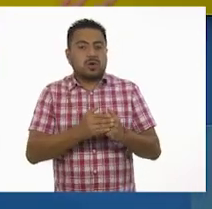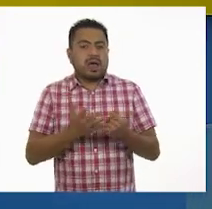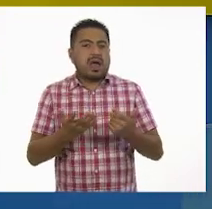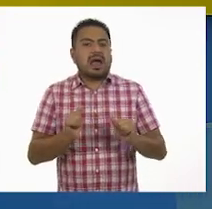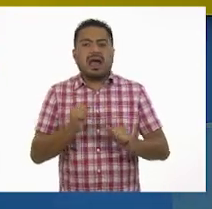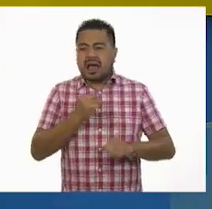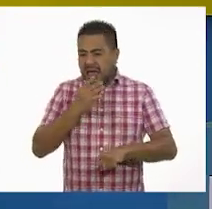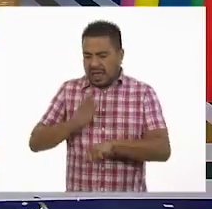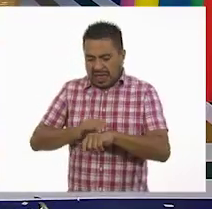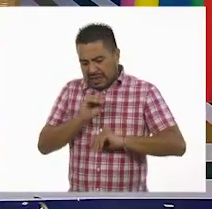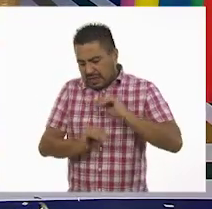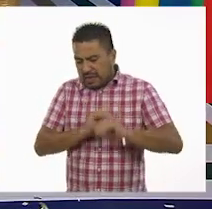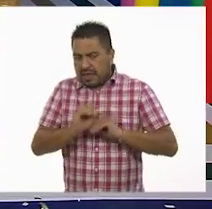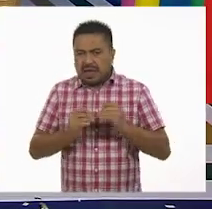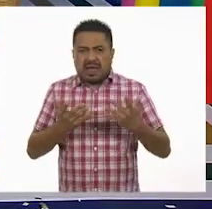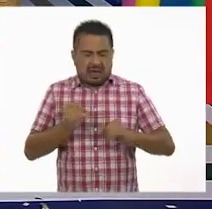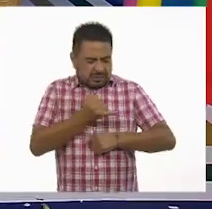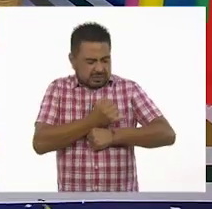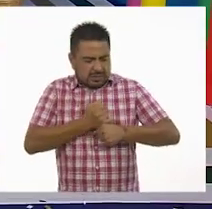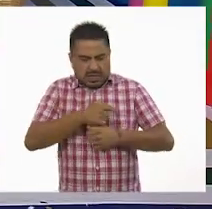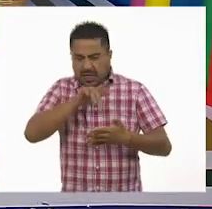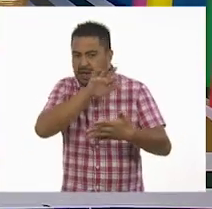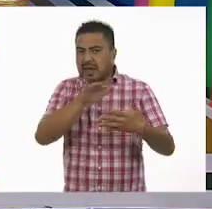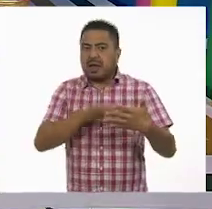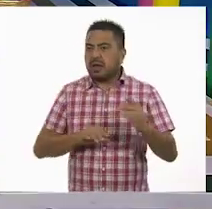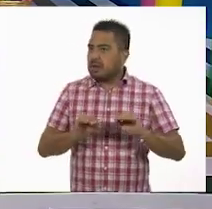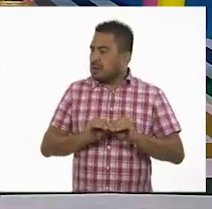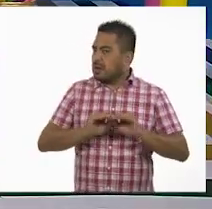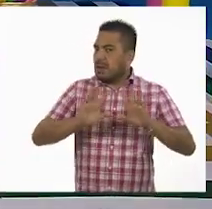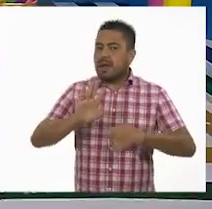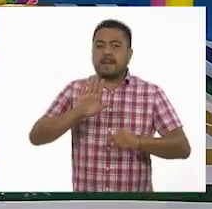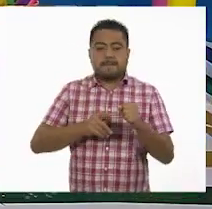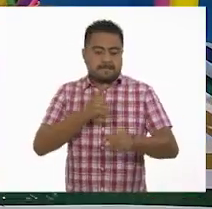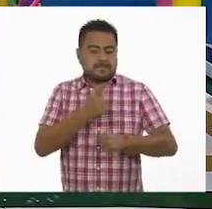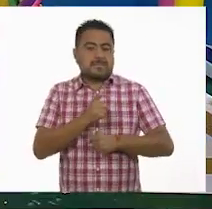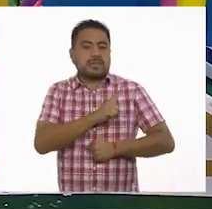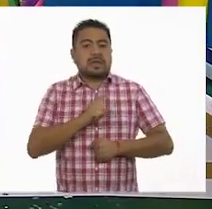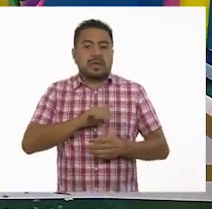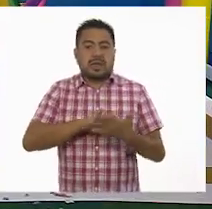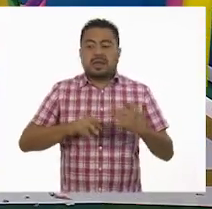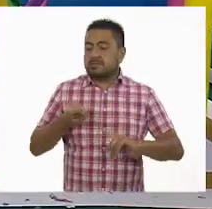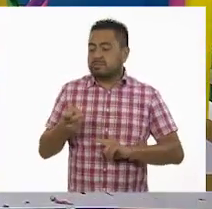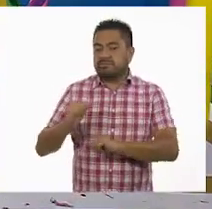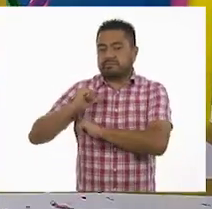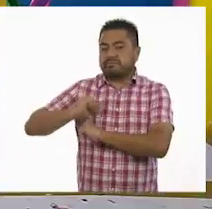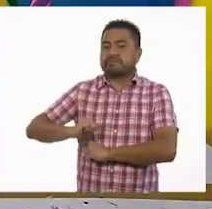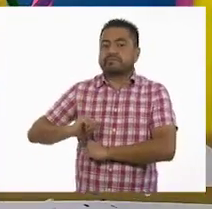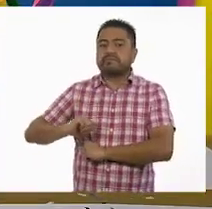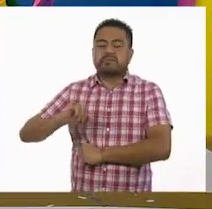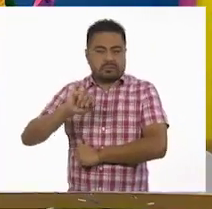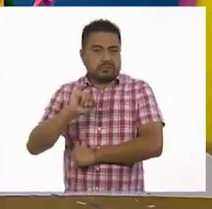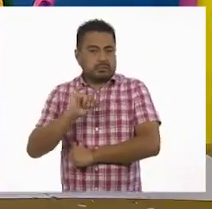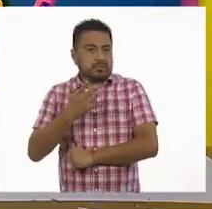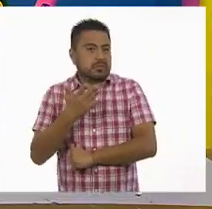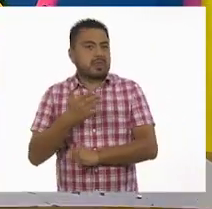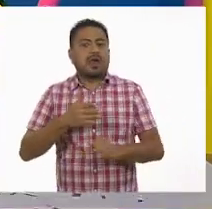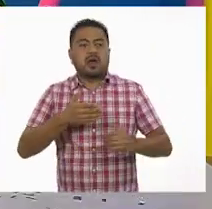tenemos adelantado un poco de análisis del texto? Ah, claro. Sí, porque lo primero está en el texto. Todo está en el texto, eso lo vimos. Sí. Entonces vamos a